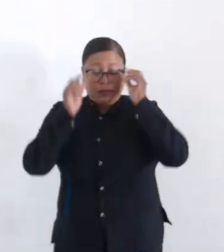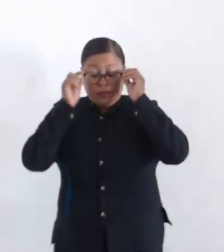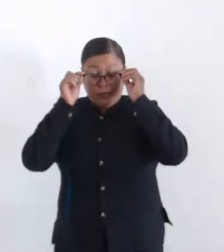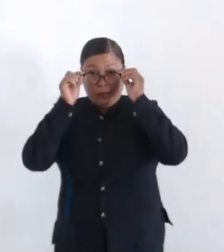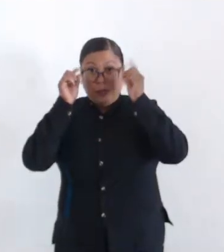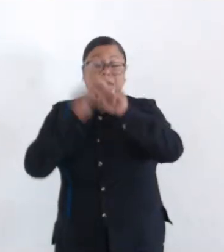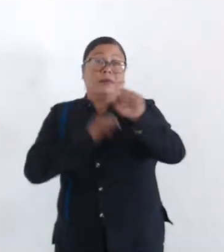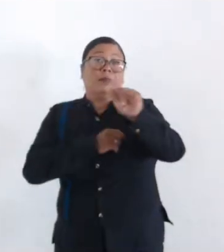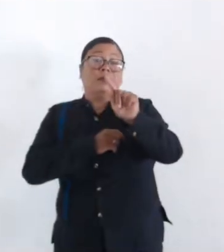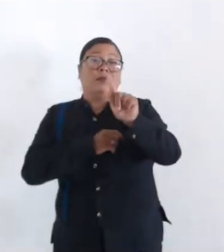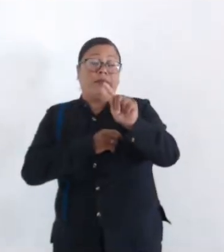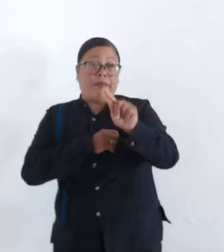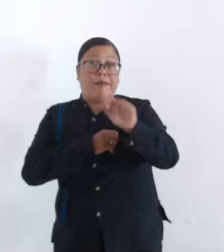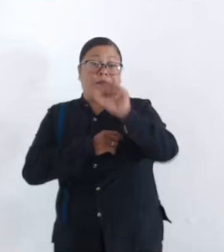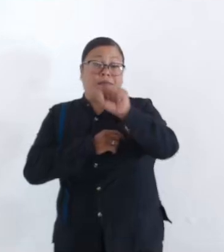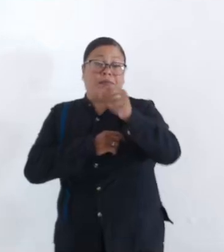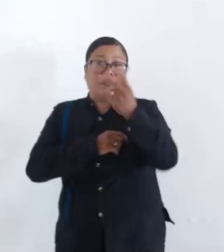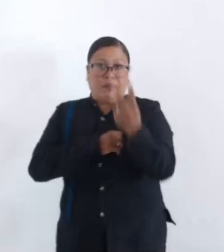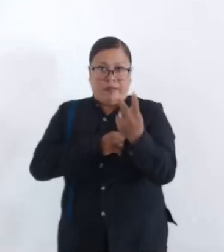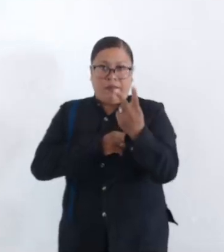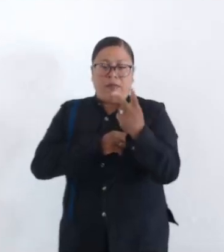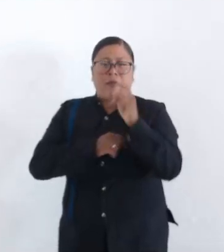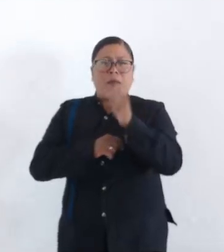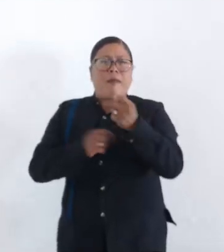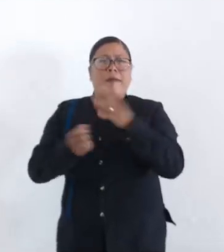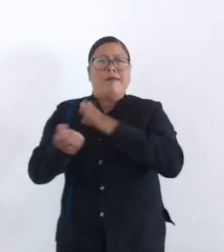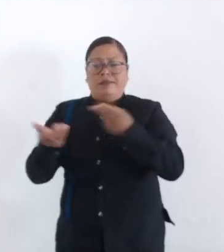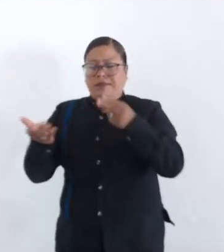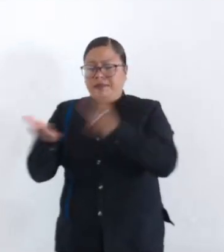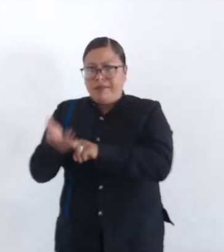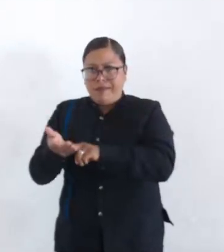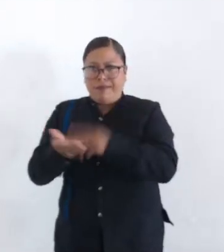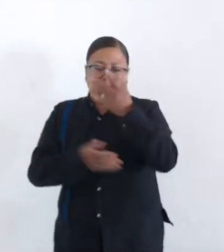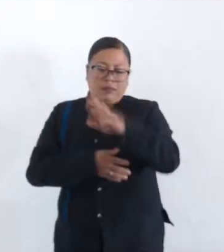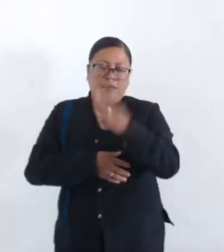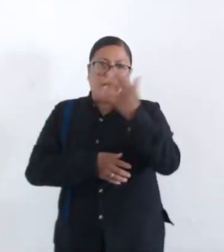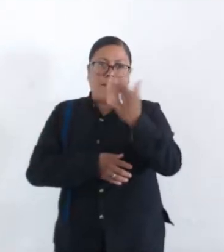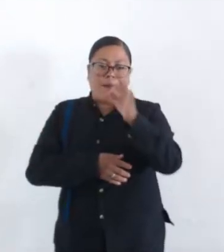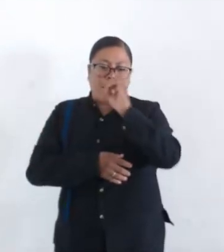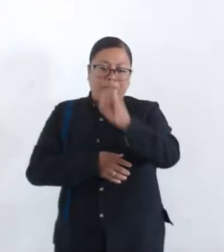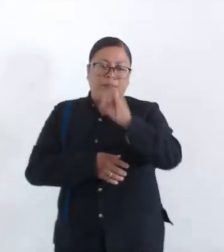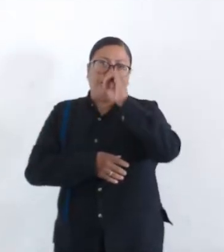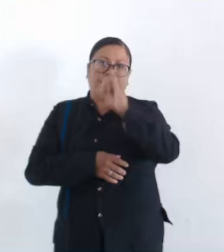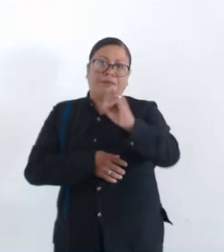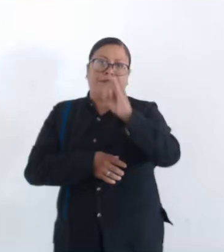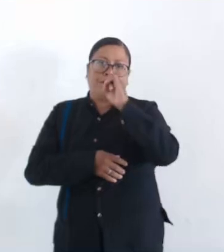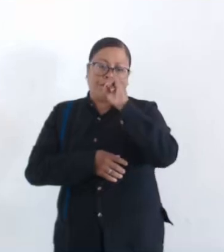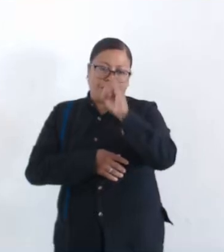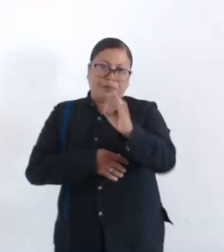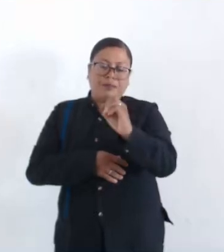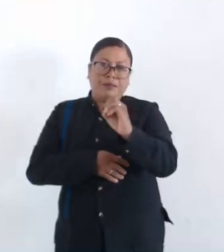170-S2, con objeto contrato 1050-0000